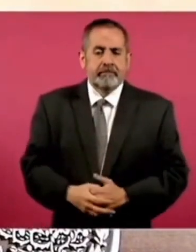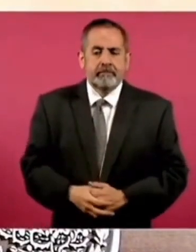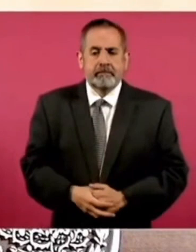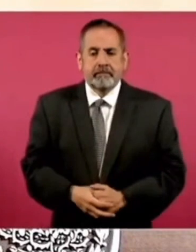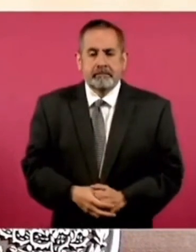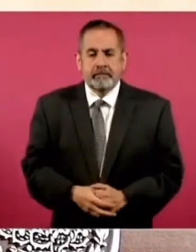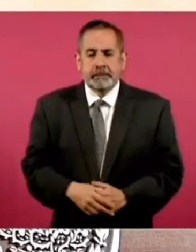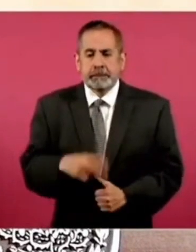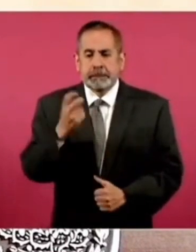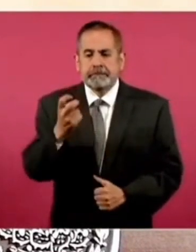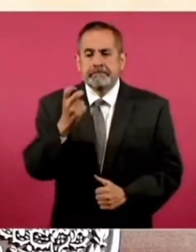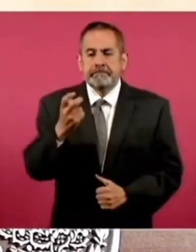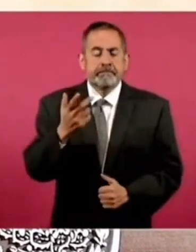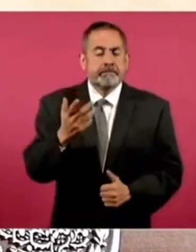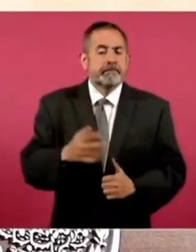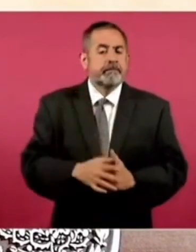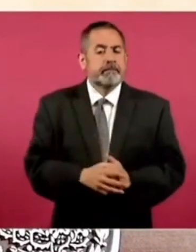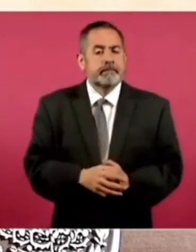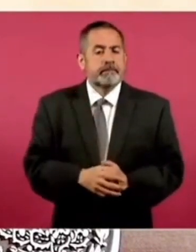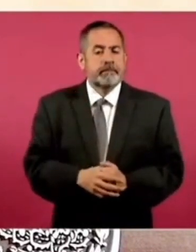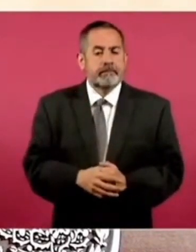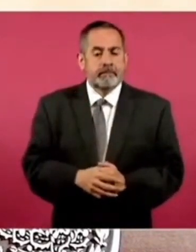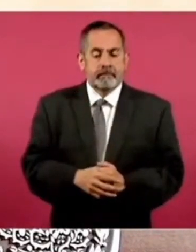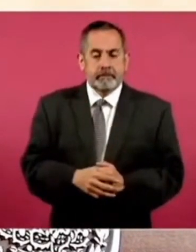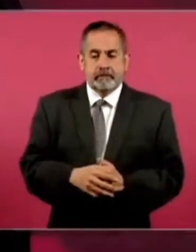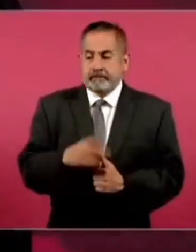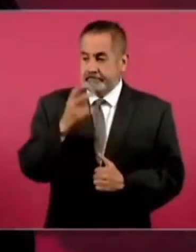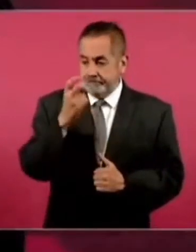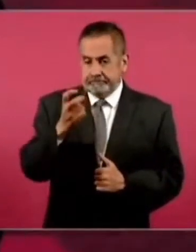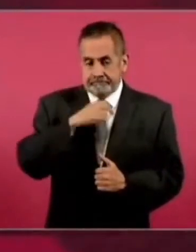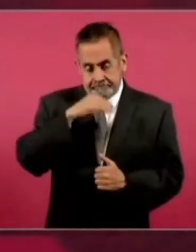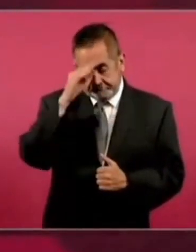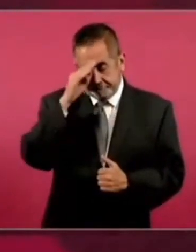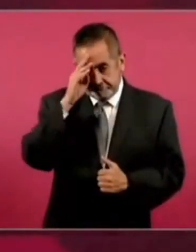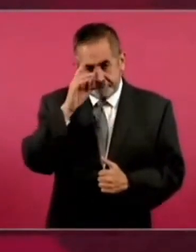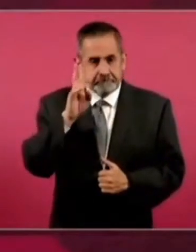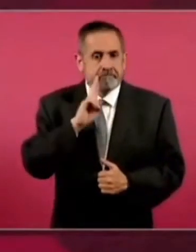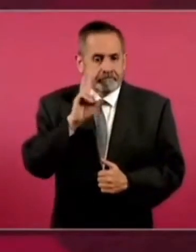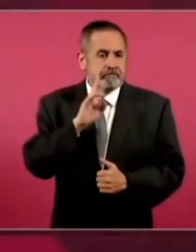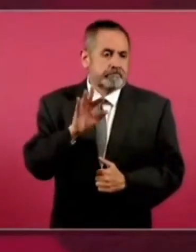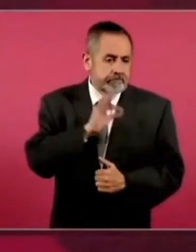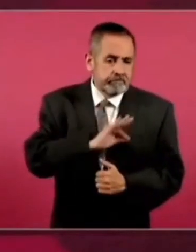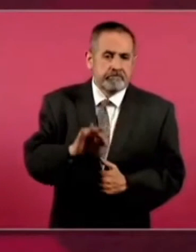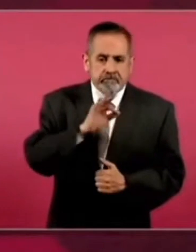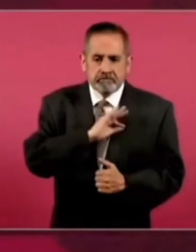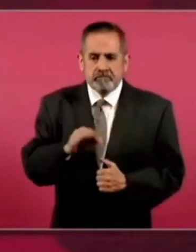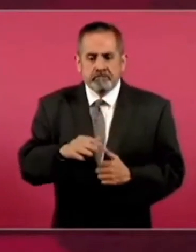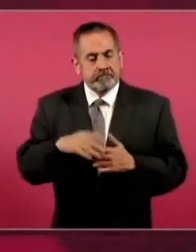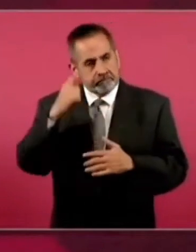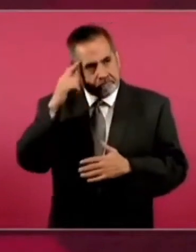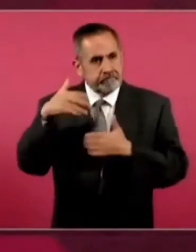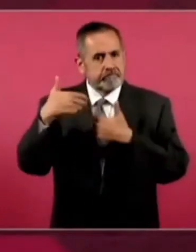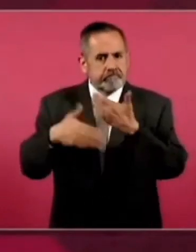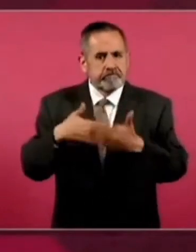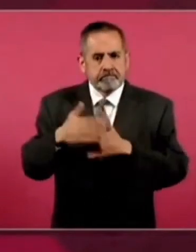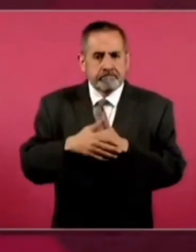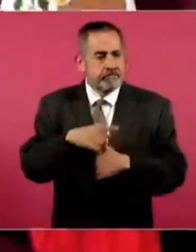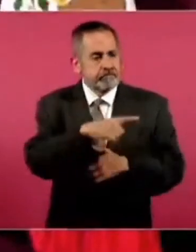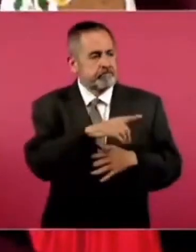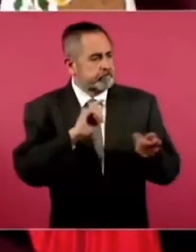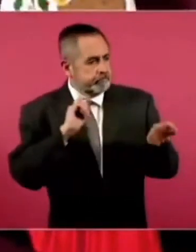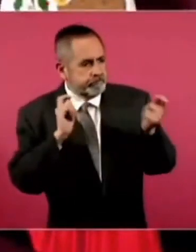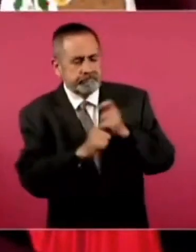Entonces. De esa manera. manera se puede. Conseguir. La